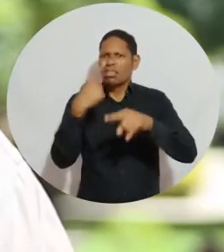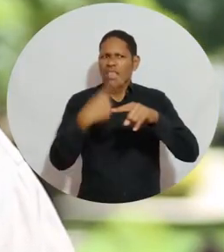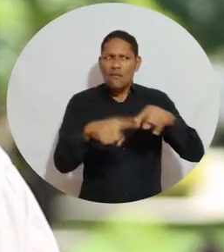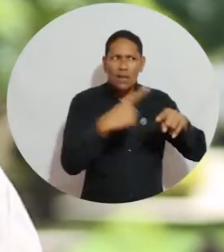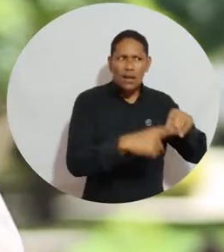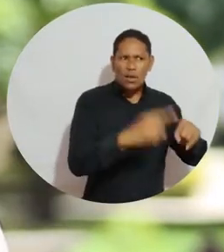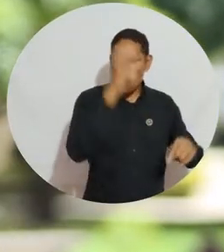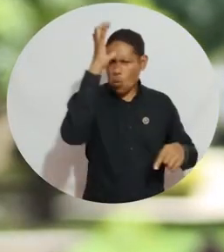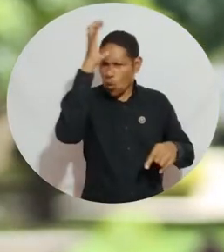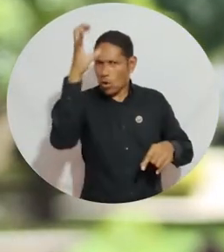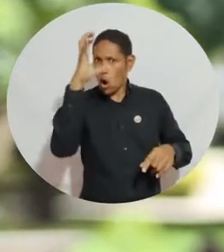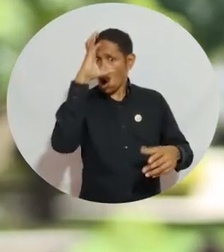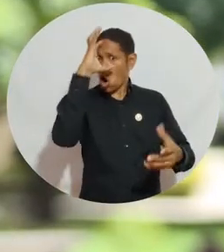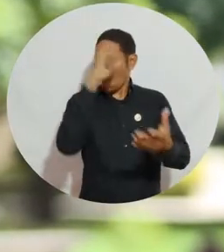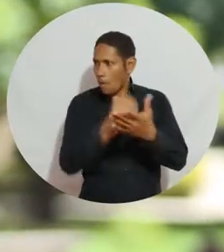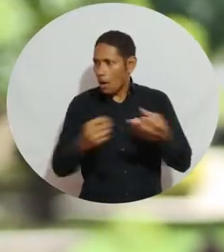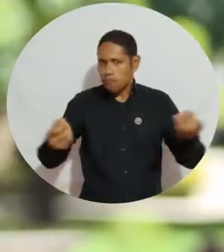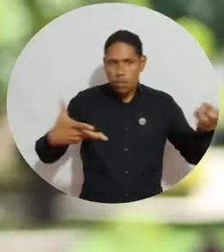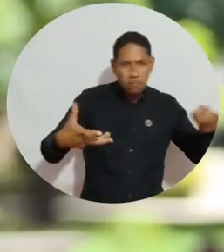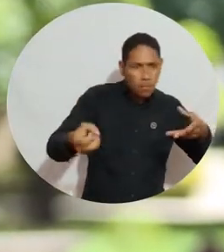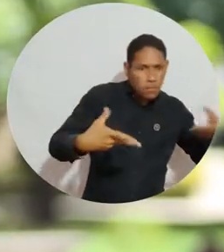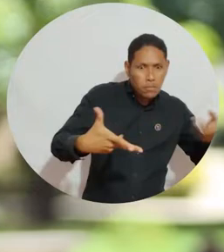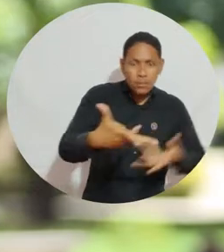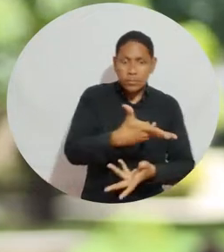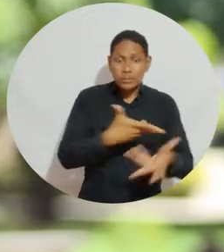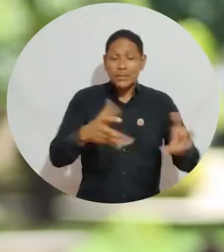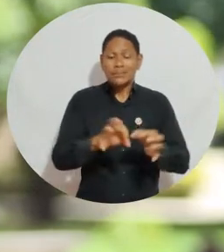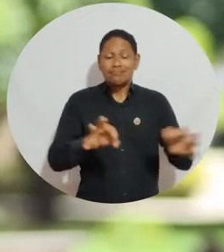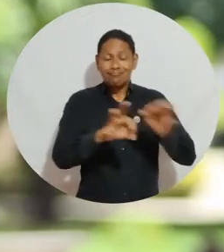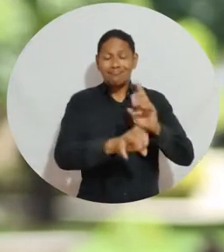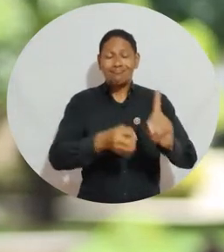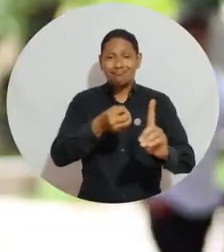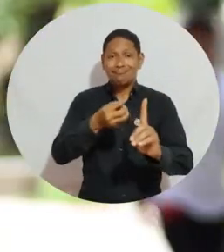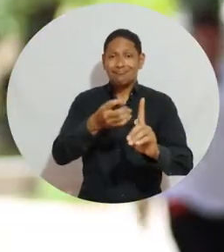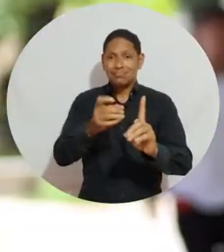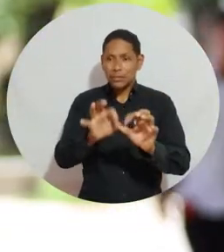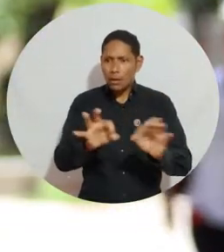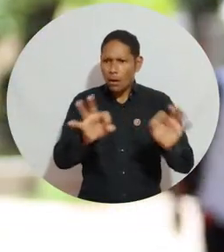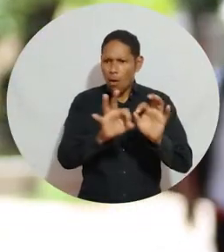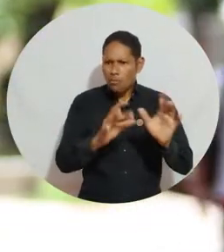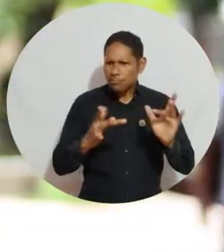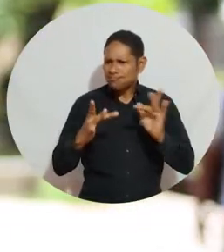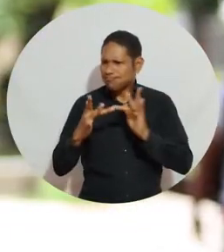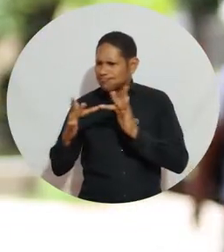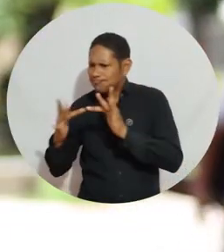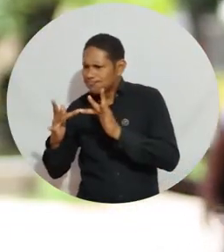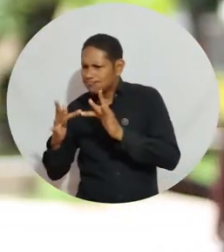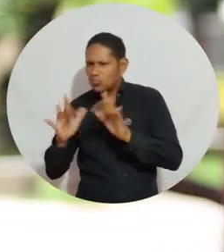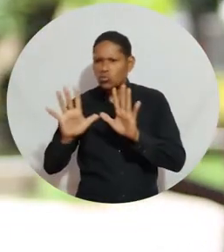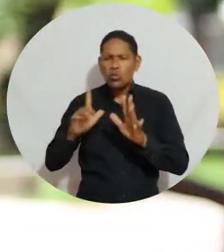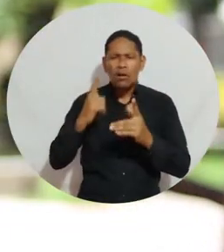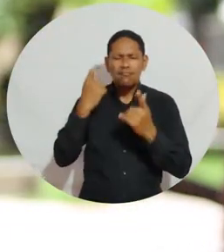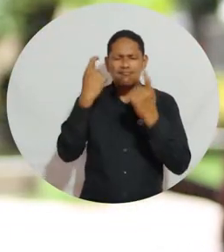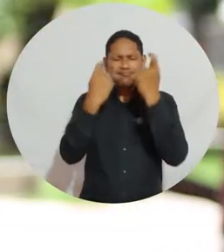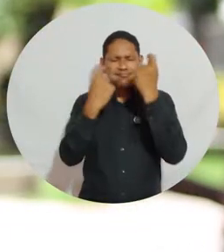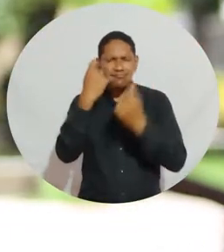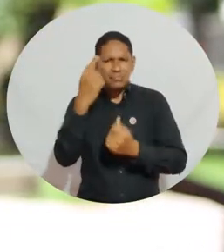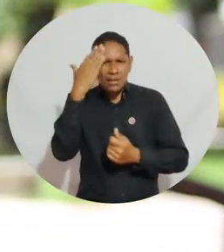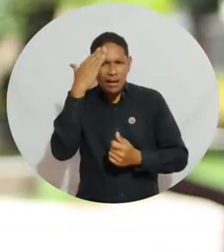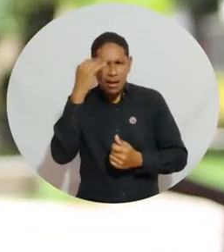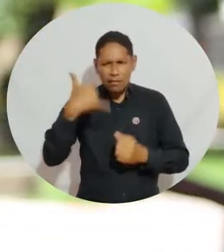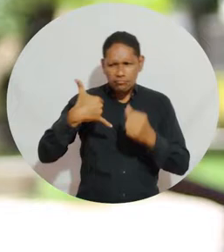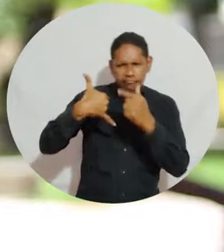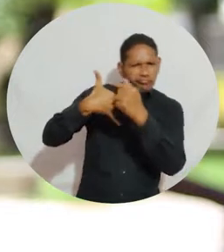Intercambiar opiniones y visiones siempre es muy importante y este tipo de congresos le permite a los estudiantes, uno, la coyuntura y la manera como los economistas están mirando